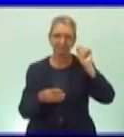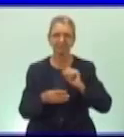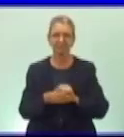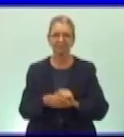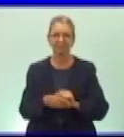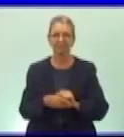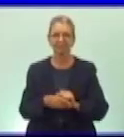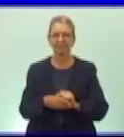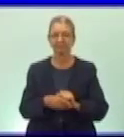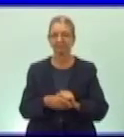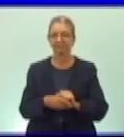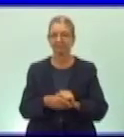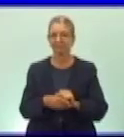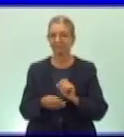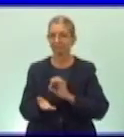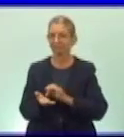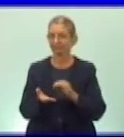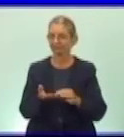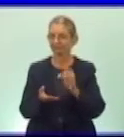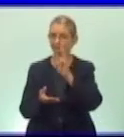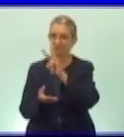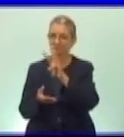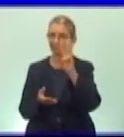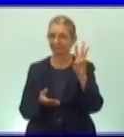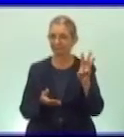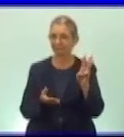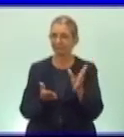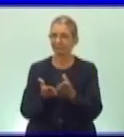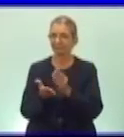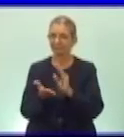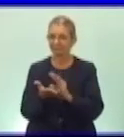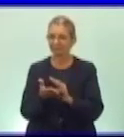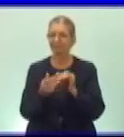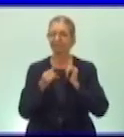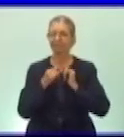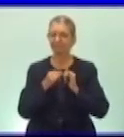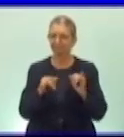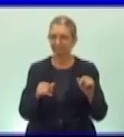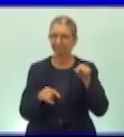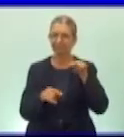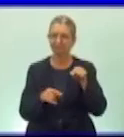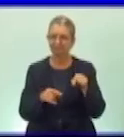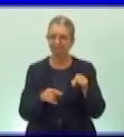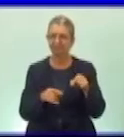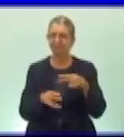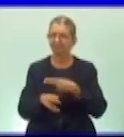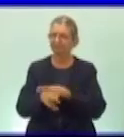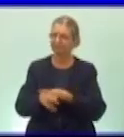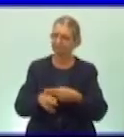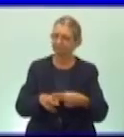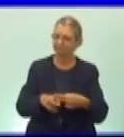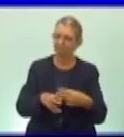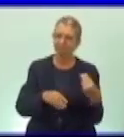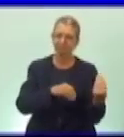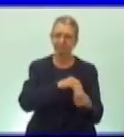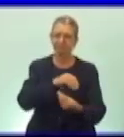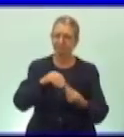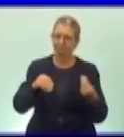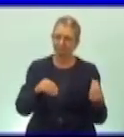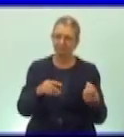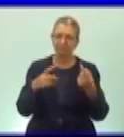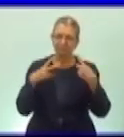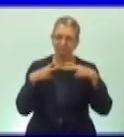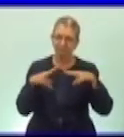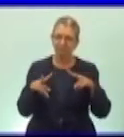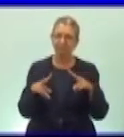en la página 33 de tu libro informan sobre este acontecimiento que cambió la vida de los aborígenes por